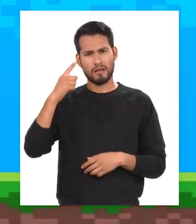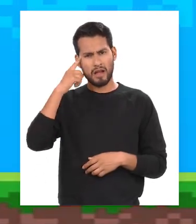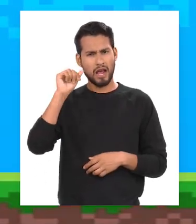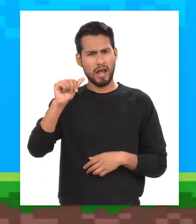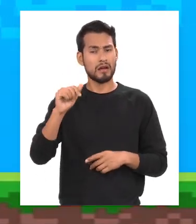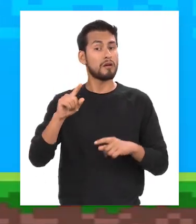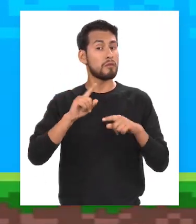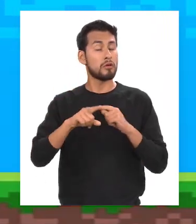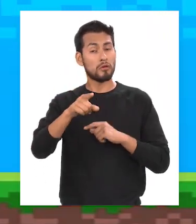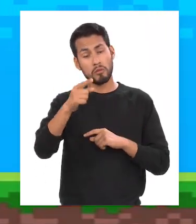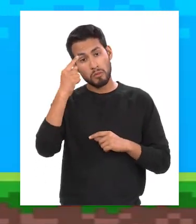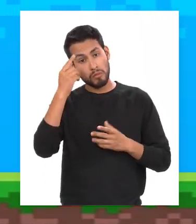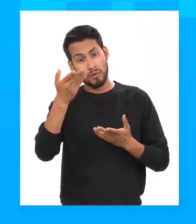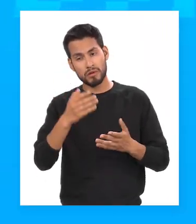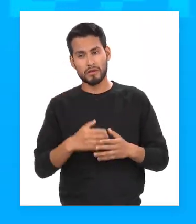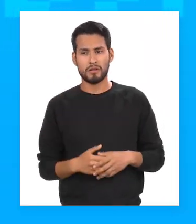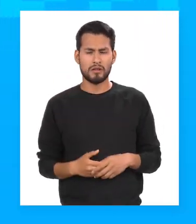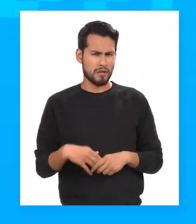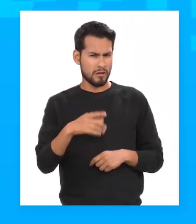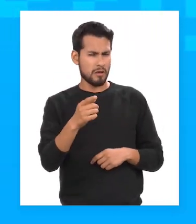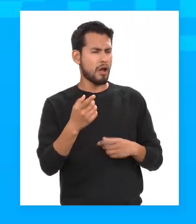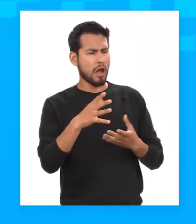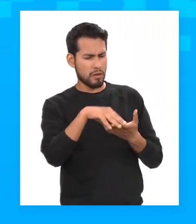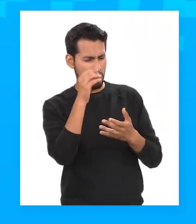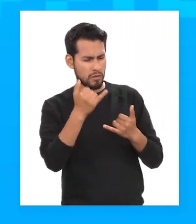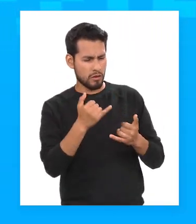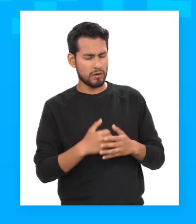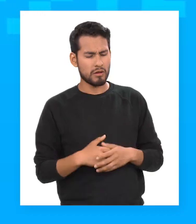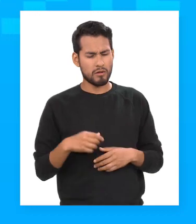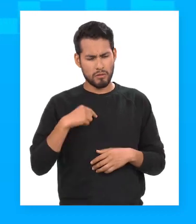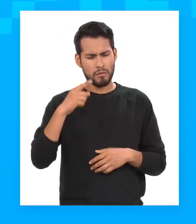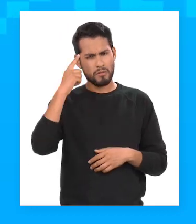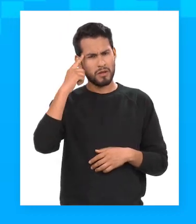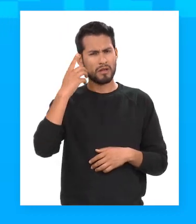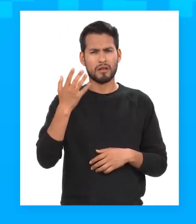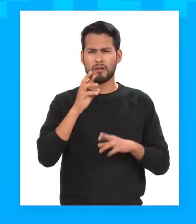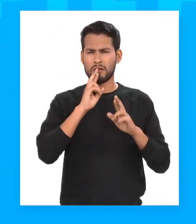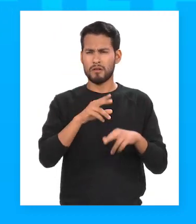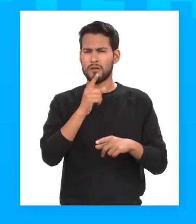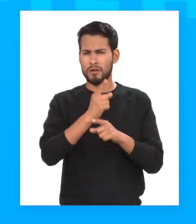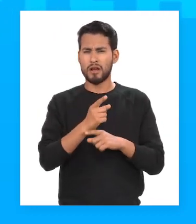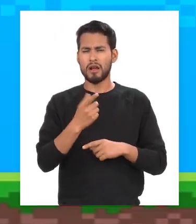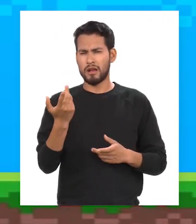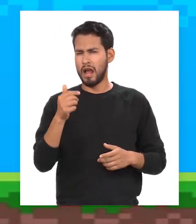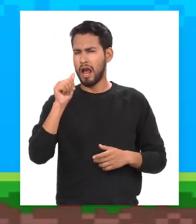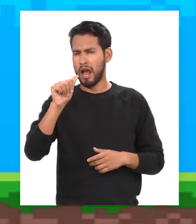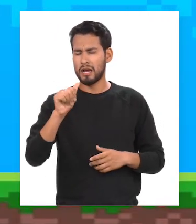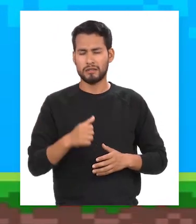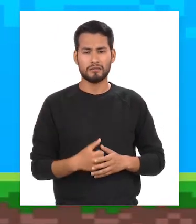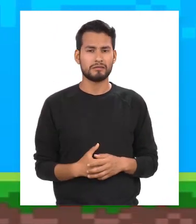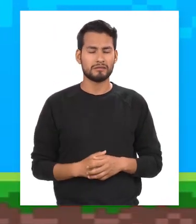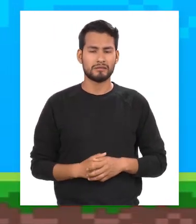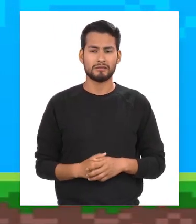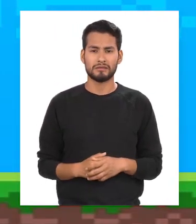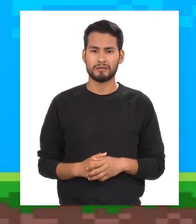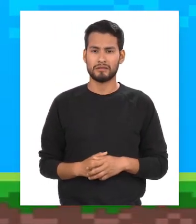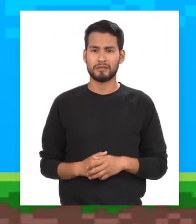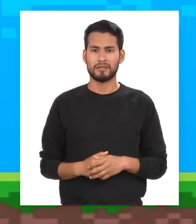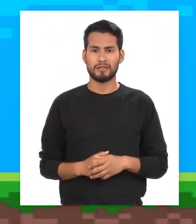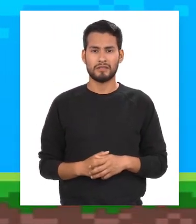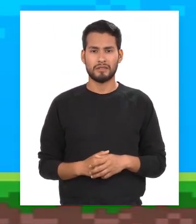que es la A, pero ¿tú qué dices? Según lo que hemos aprendido hoy, también creo que la respuesta correcta es la alternativa A.